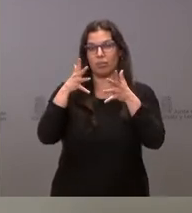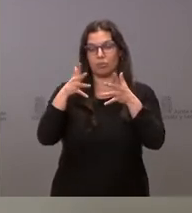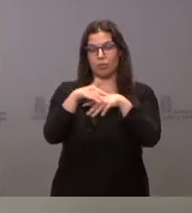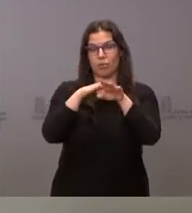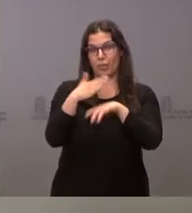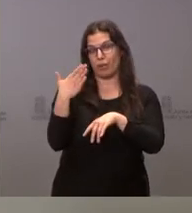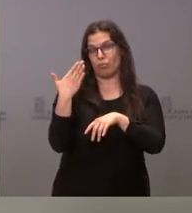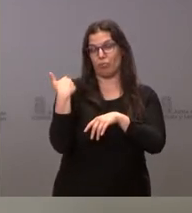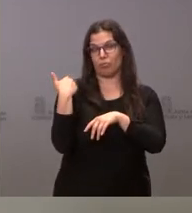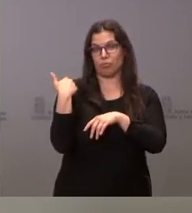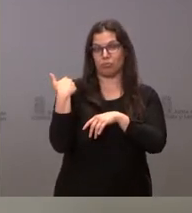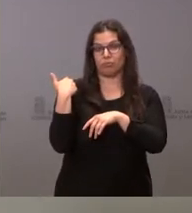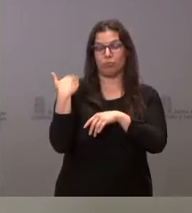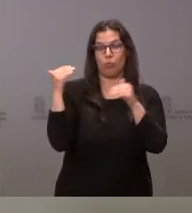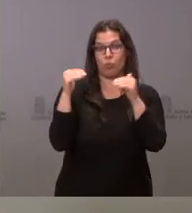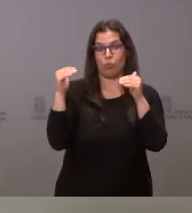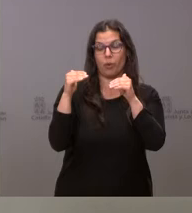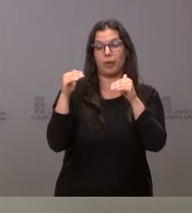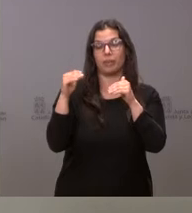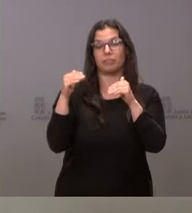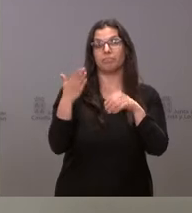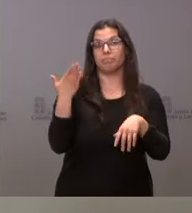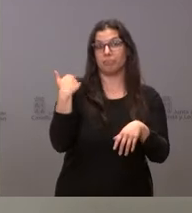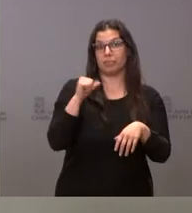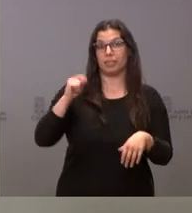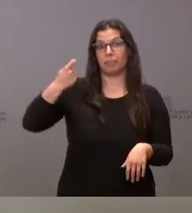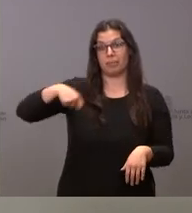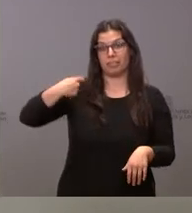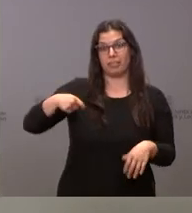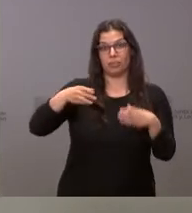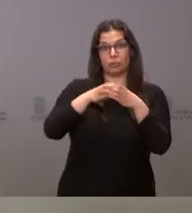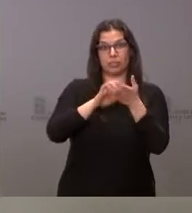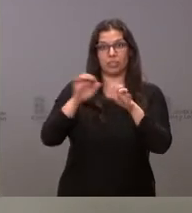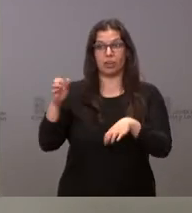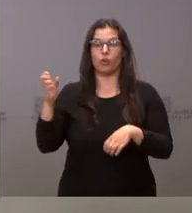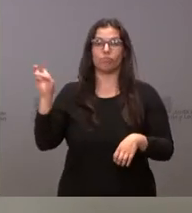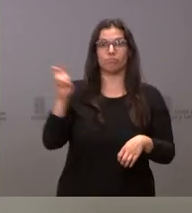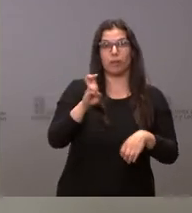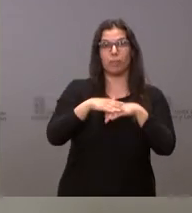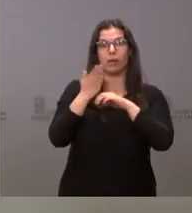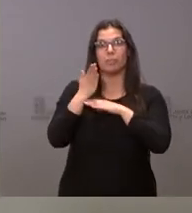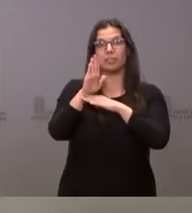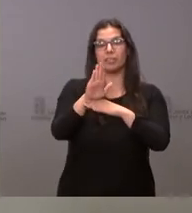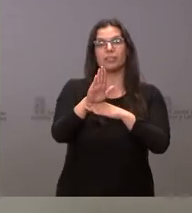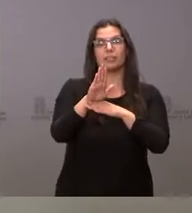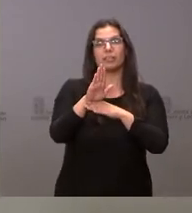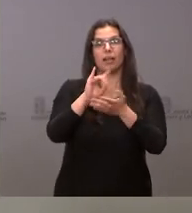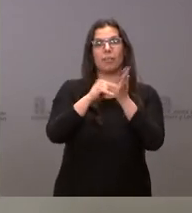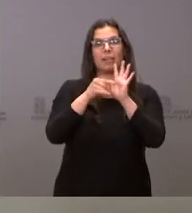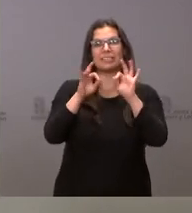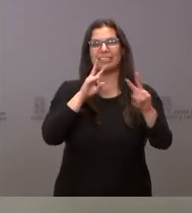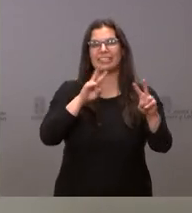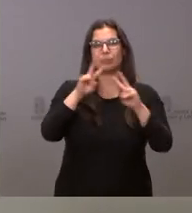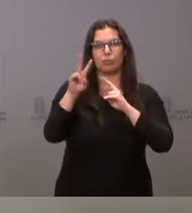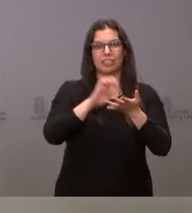celebramos el jueves pasado, el presidente de la Junta de Castilla y León presentaba ese plan de respuesta de Castilla y